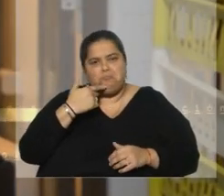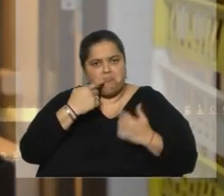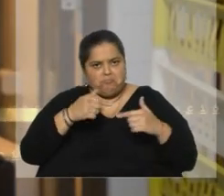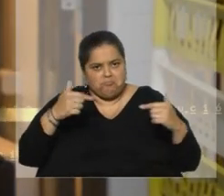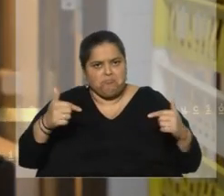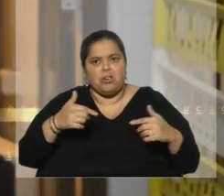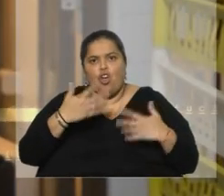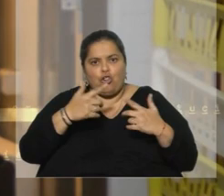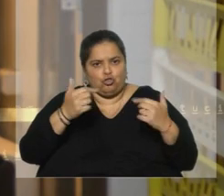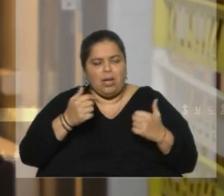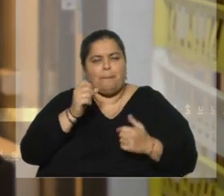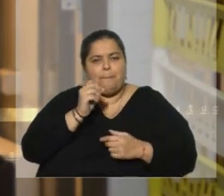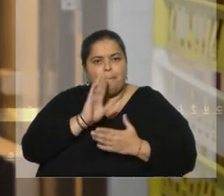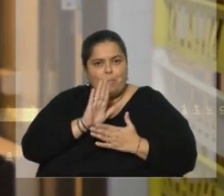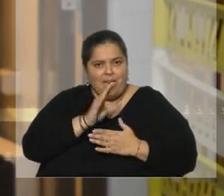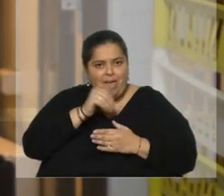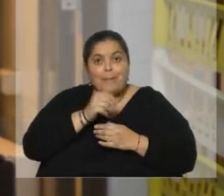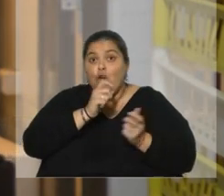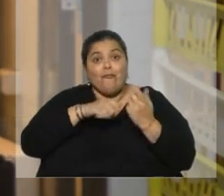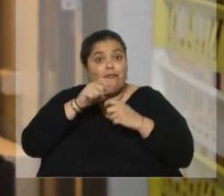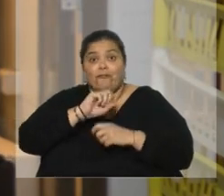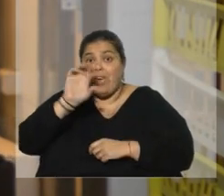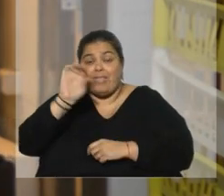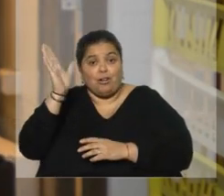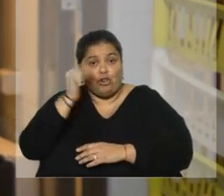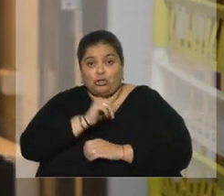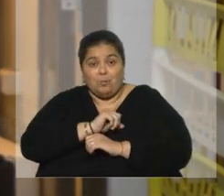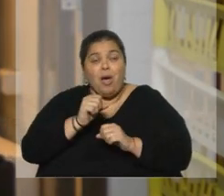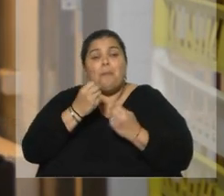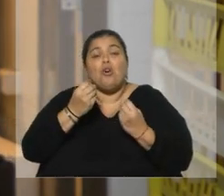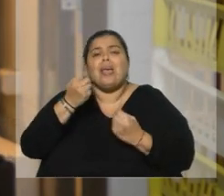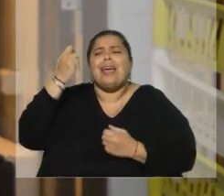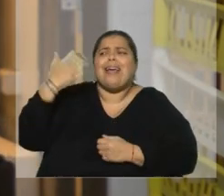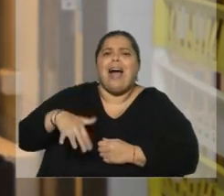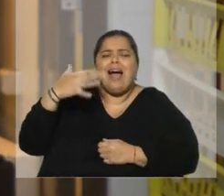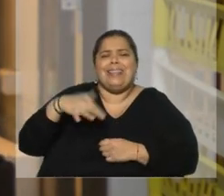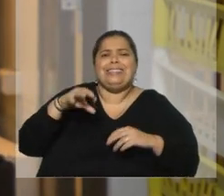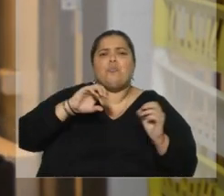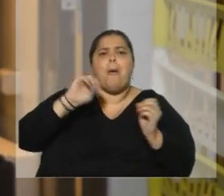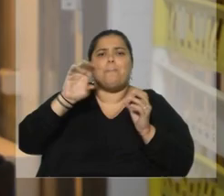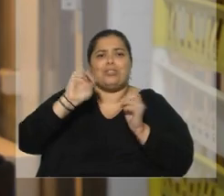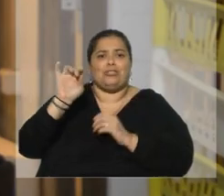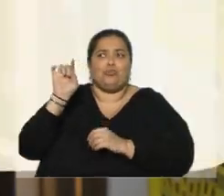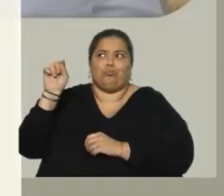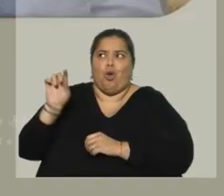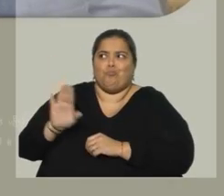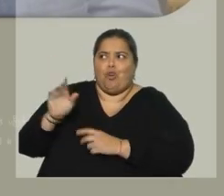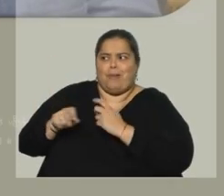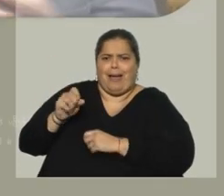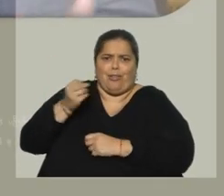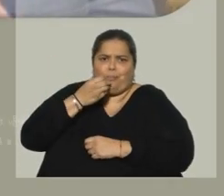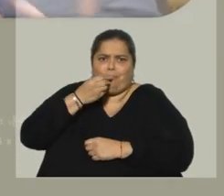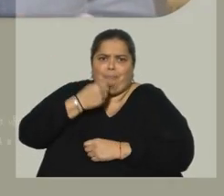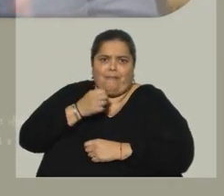canabinoides que se necesiten, que no tienen salida porque los costos de exportación son más altos que los que se venden en los mercados. Y